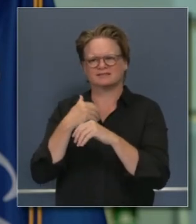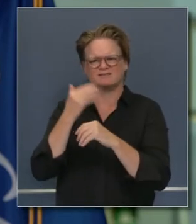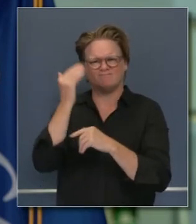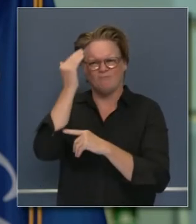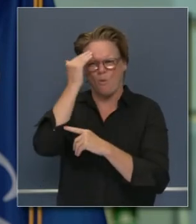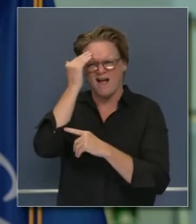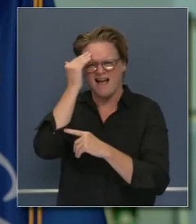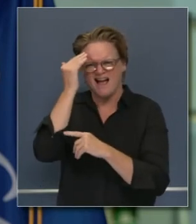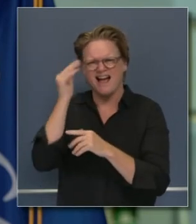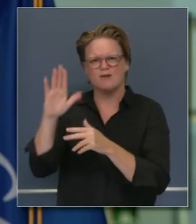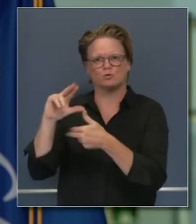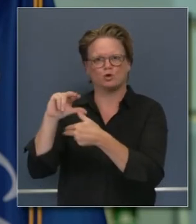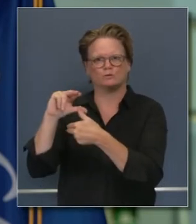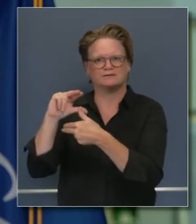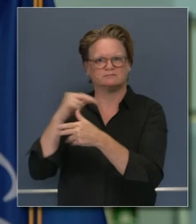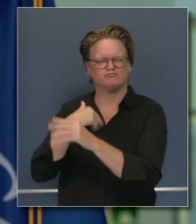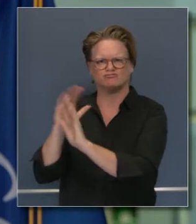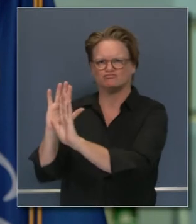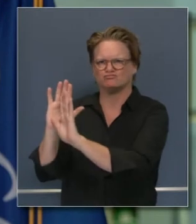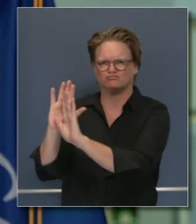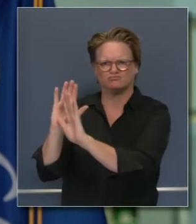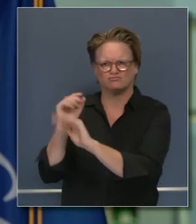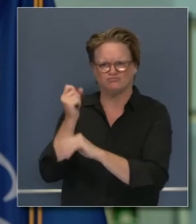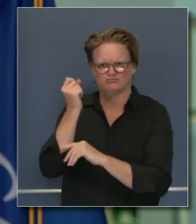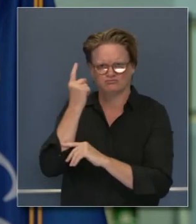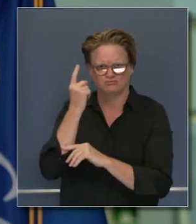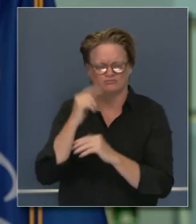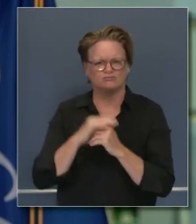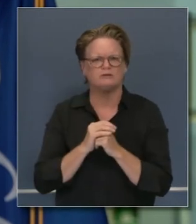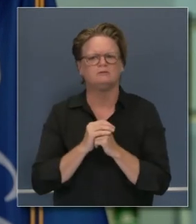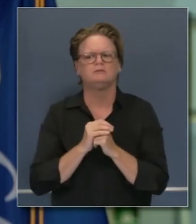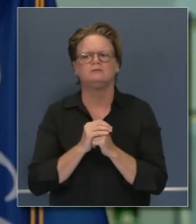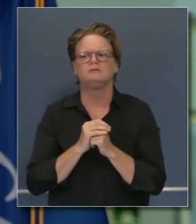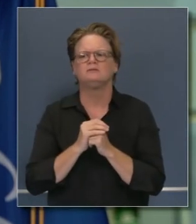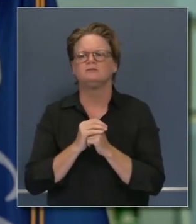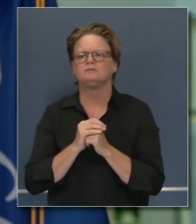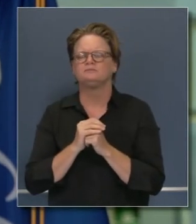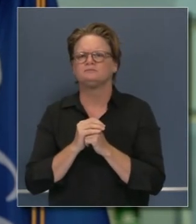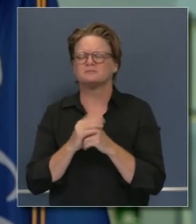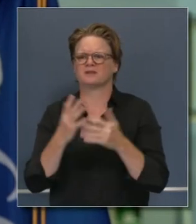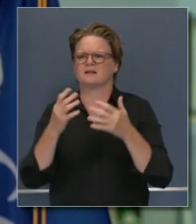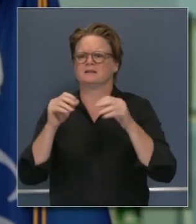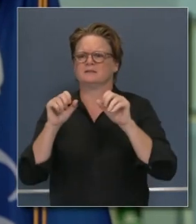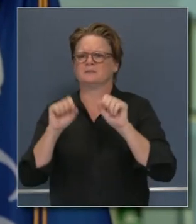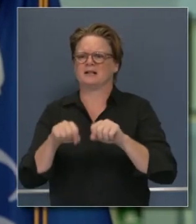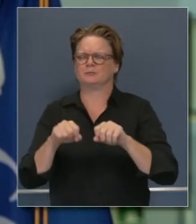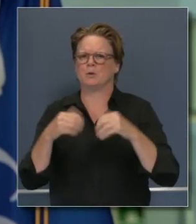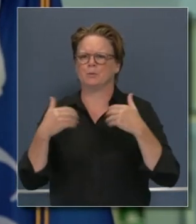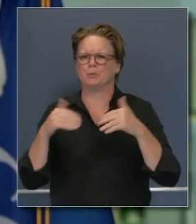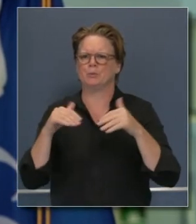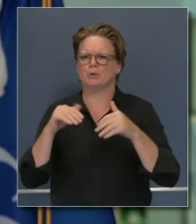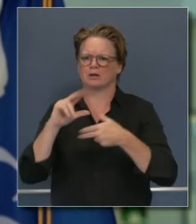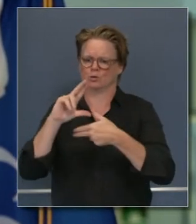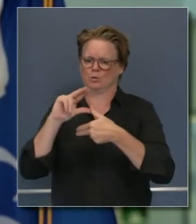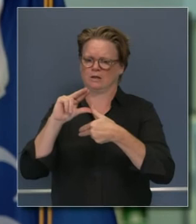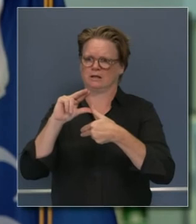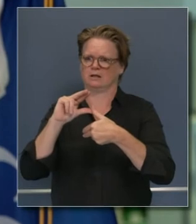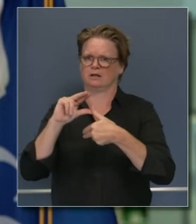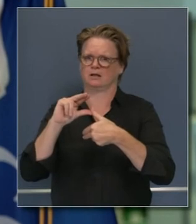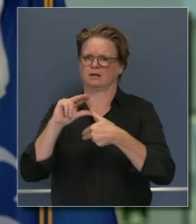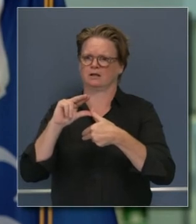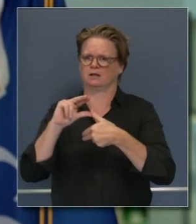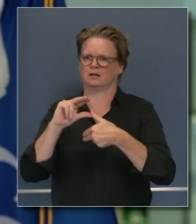de este huracán y el beneficio del huracán es que la hay una increíble capacidad